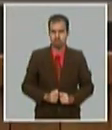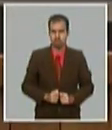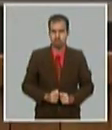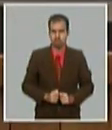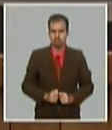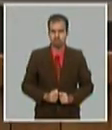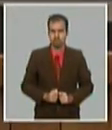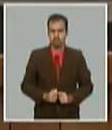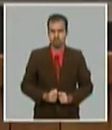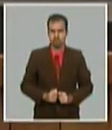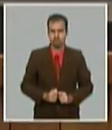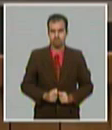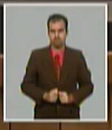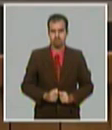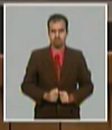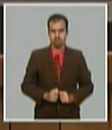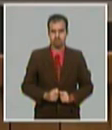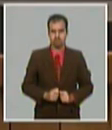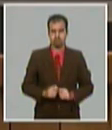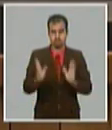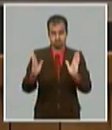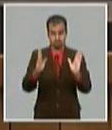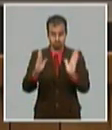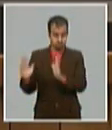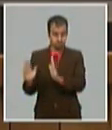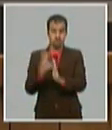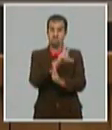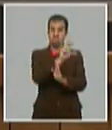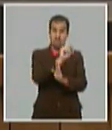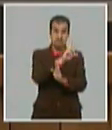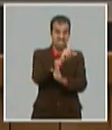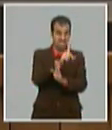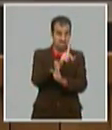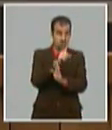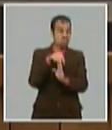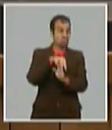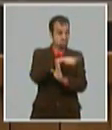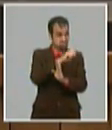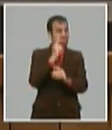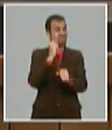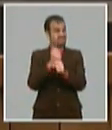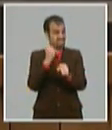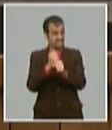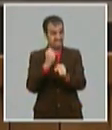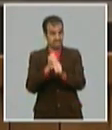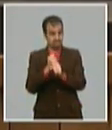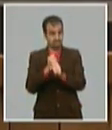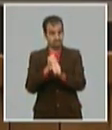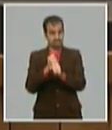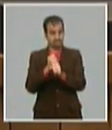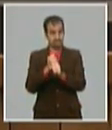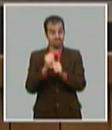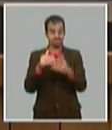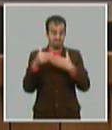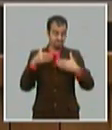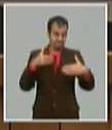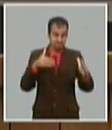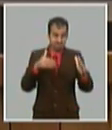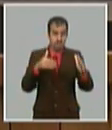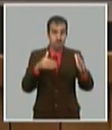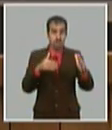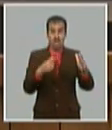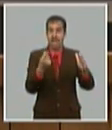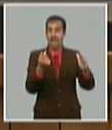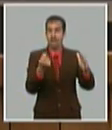entramos al 2021 con grandes retos y desafíos la economía no tiene magia no podremos